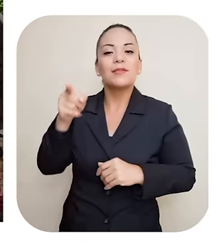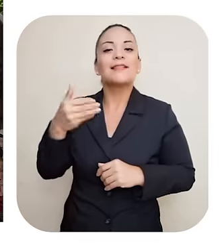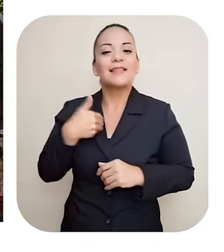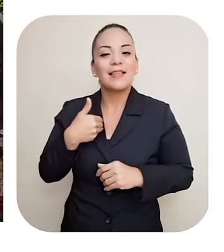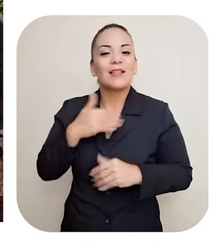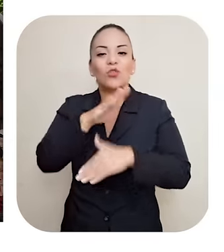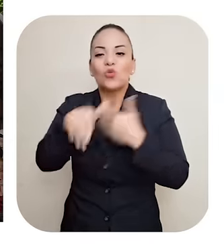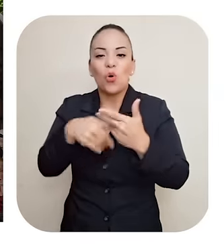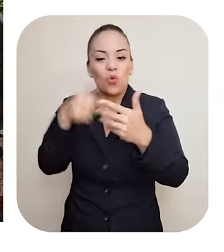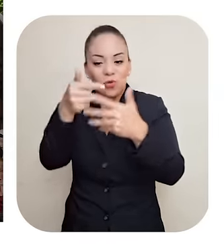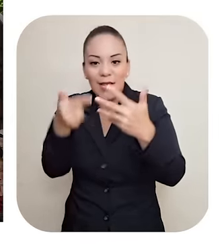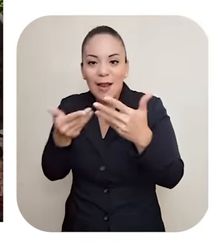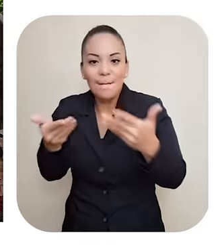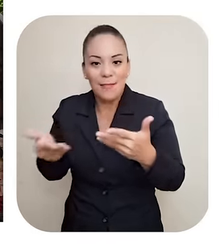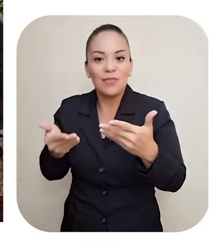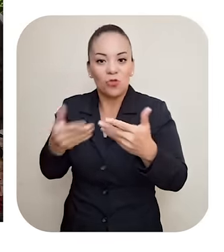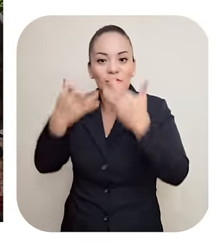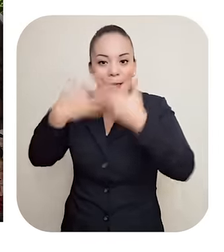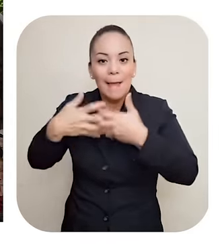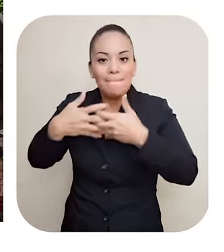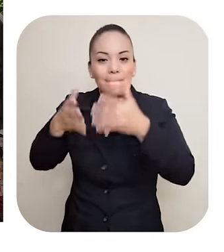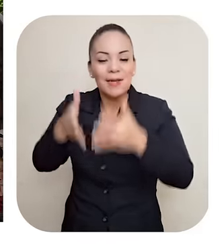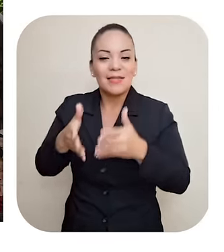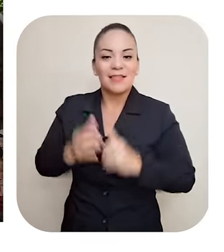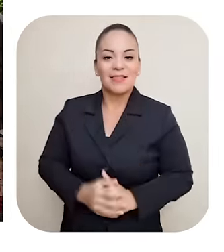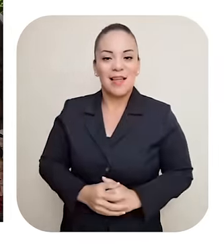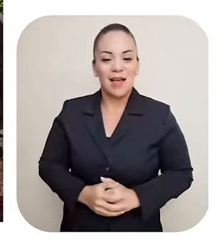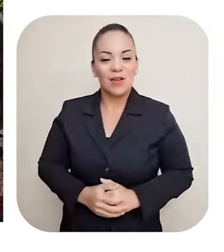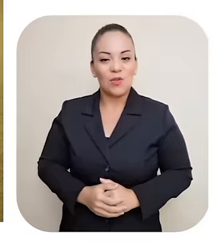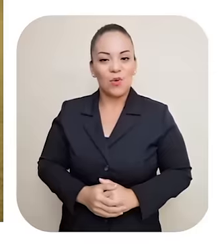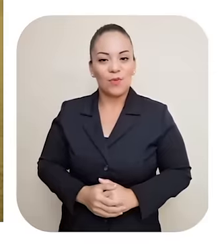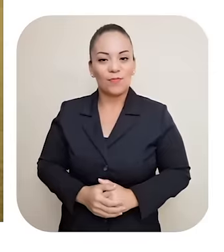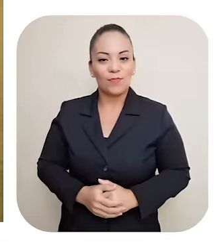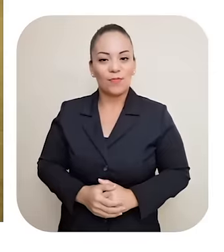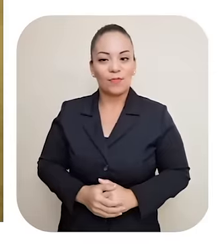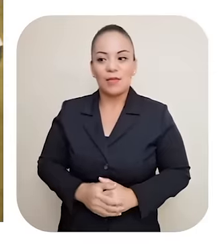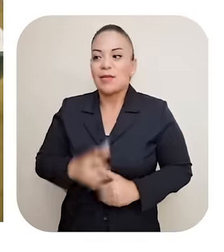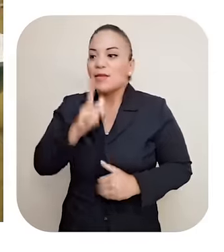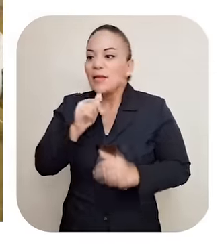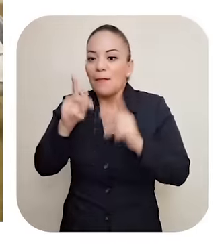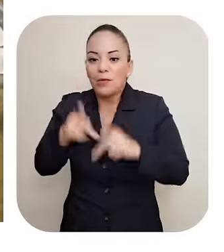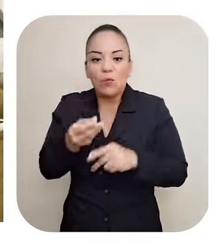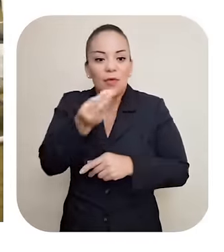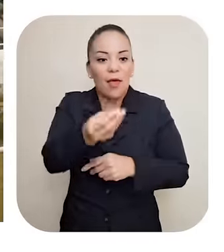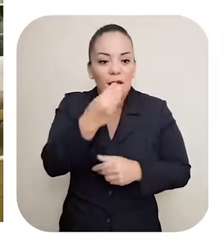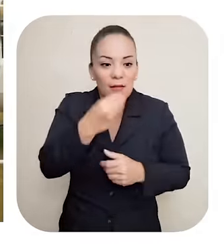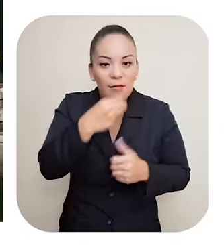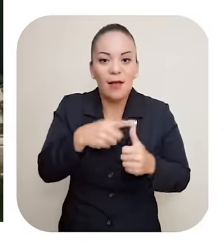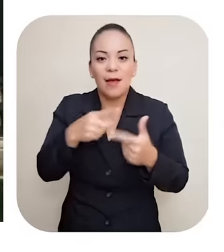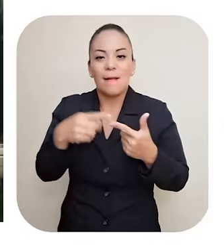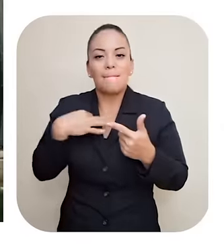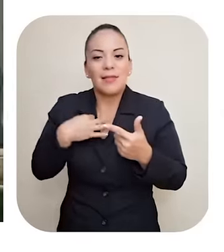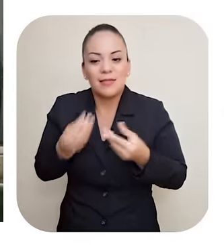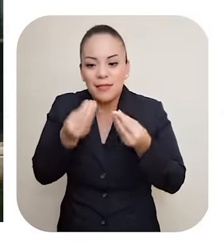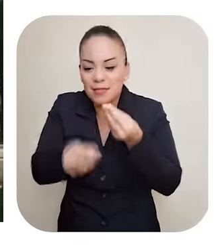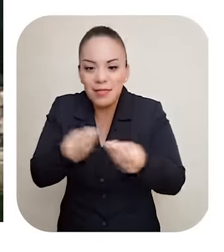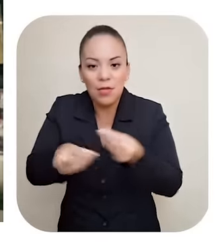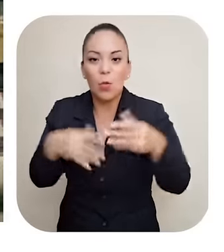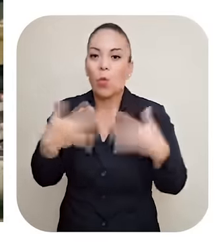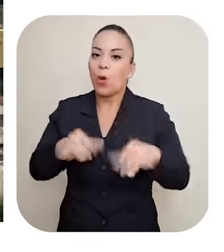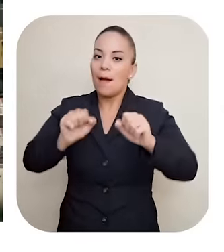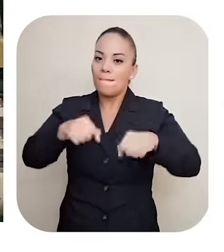un empresario Quien puede alimentar Vestir Eso es una capacidad Gerencial Que se la envidian